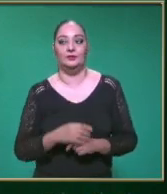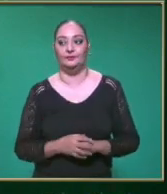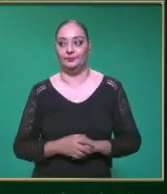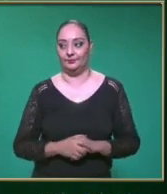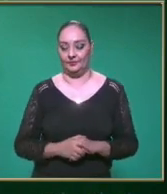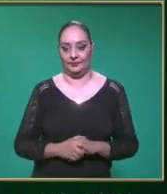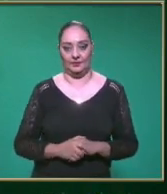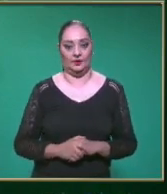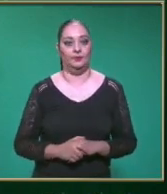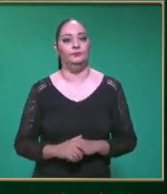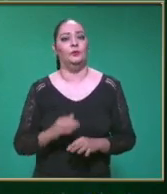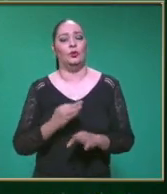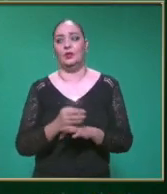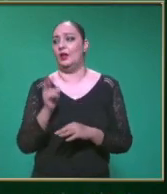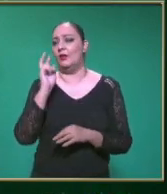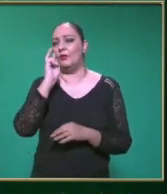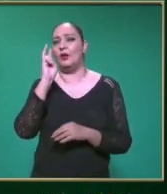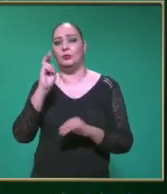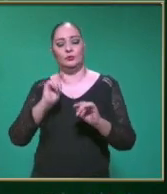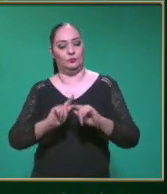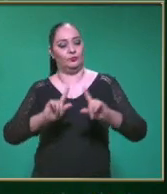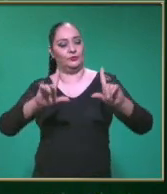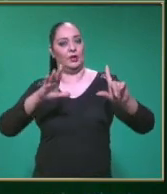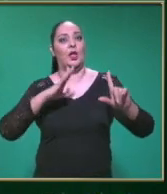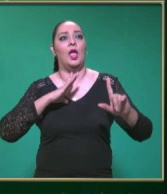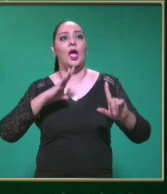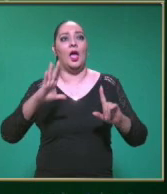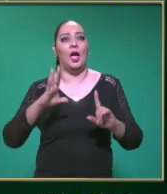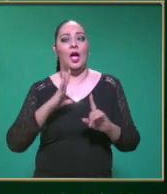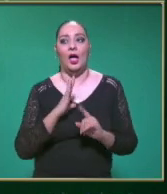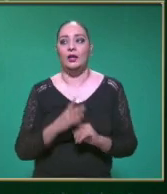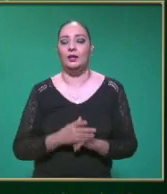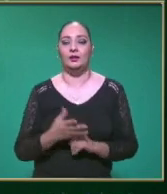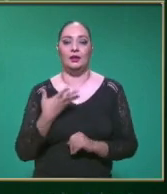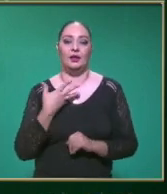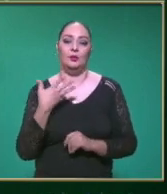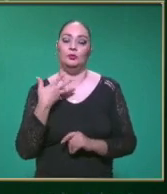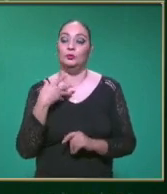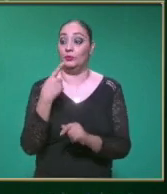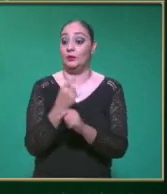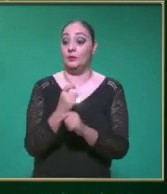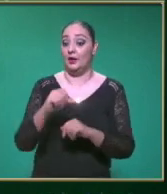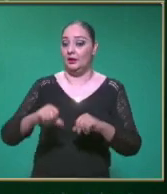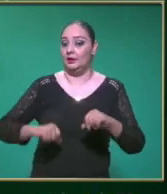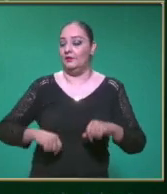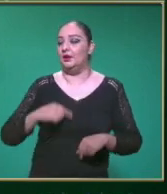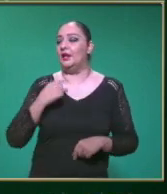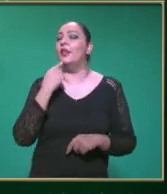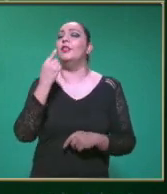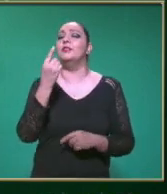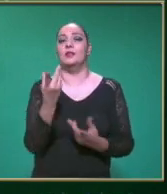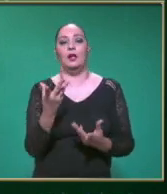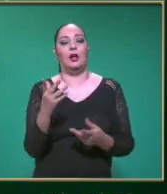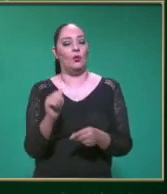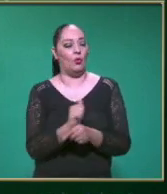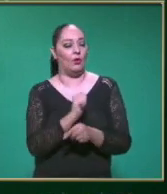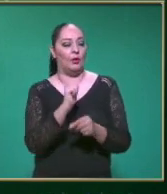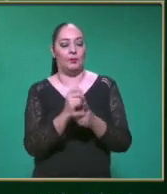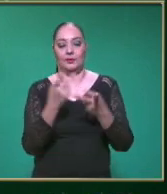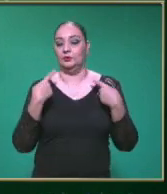Entonces Observamos Ahí en pantalla Y tenemos El primer ejercicio El cual nos dice Un automovilista